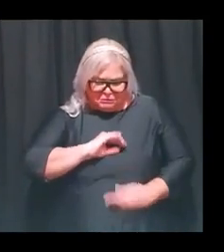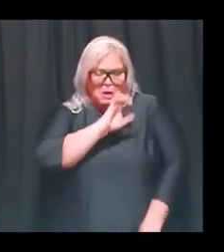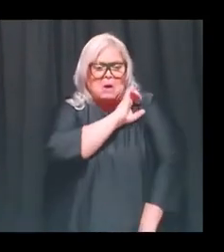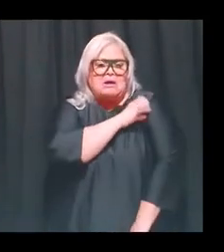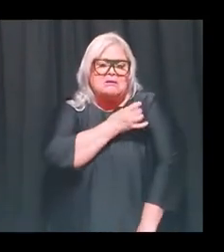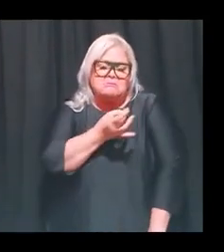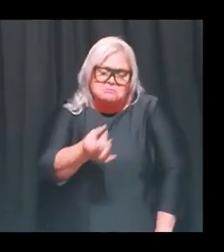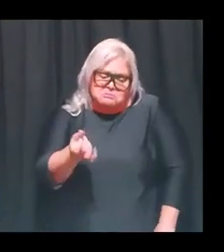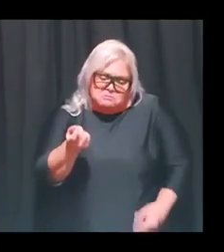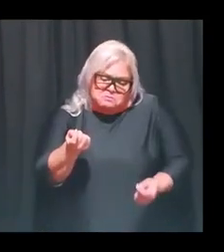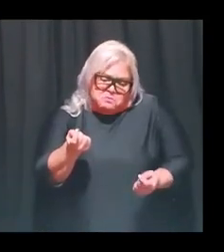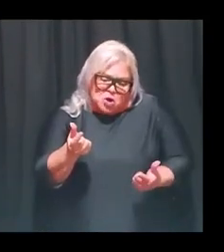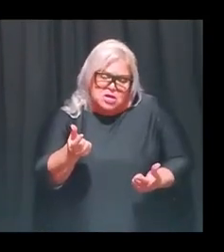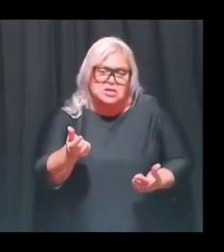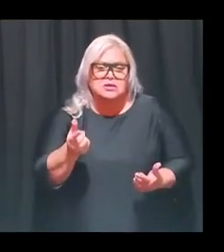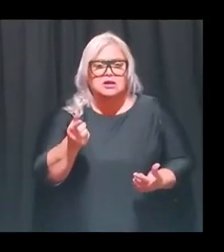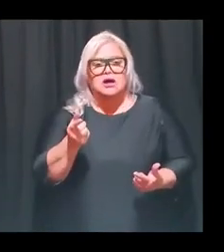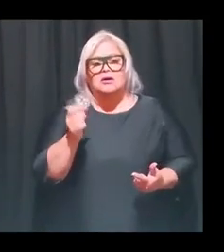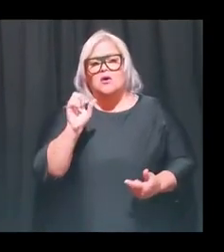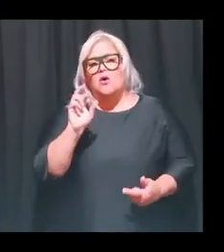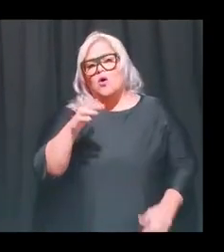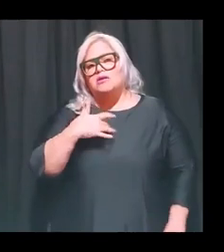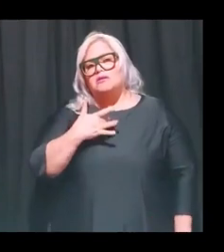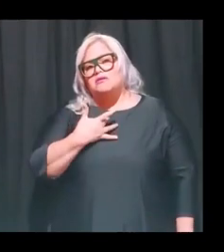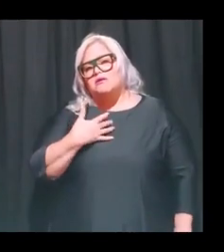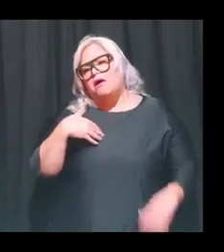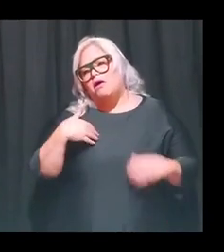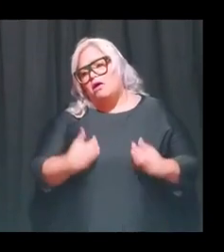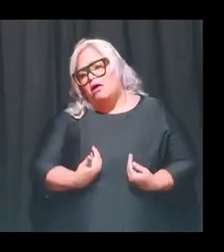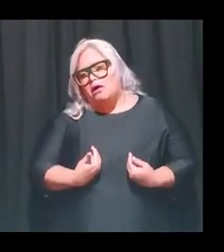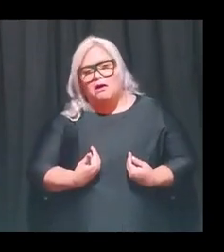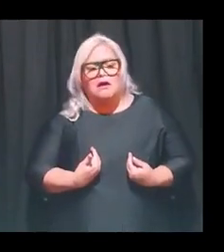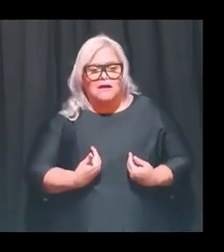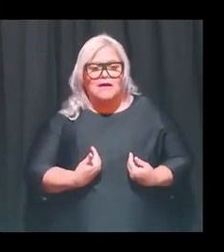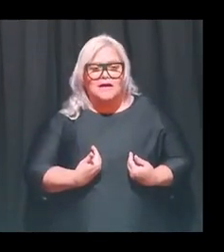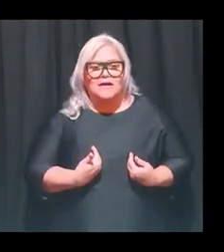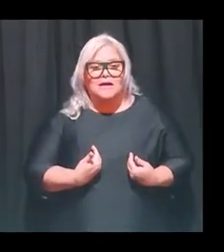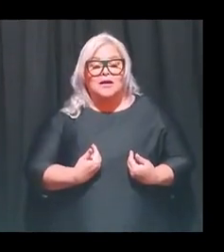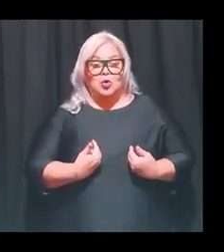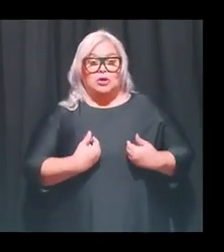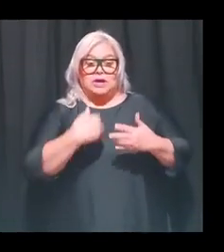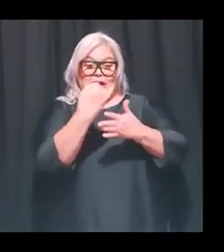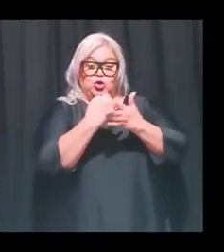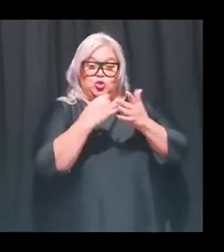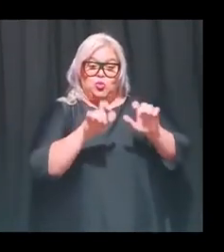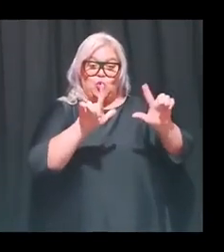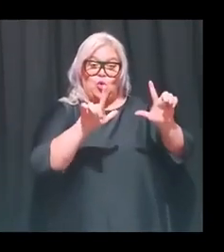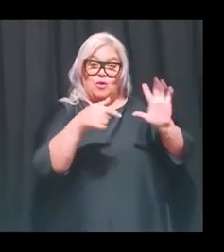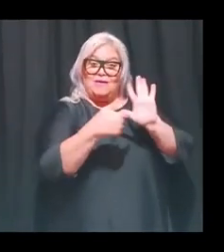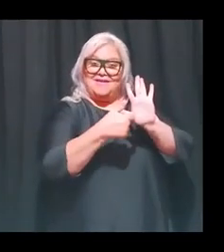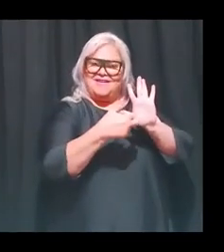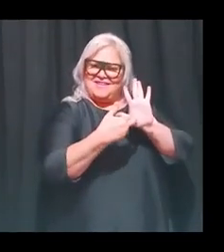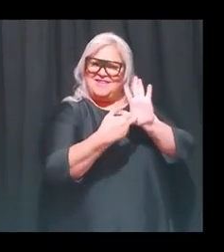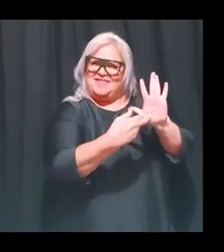baja. Y pues estos dibujos tienden a reflejar eso.